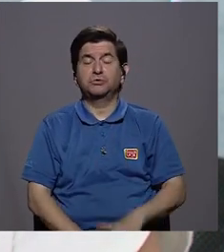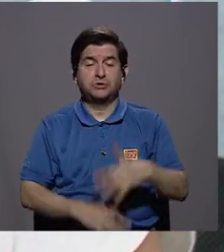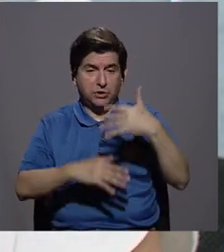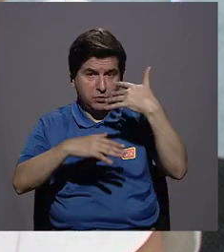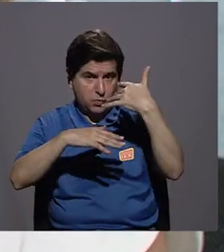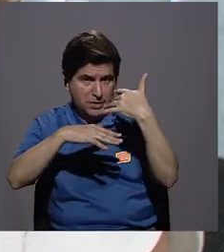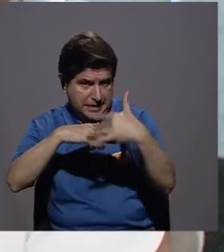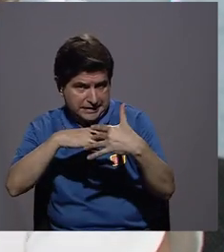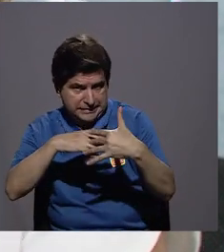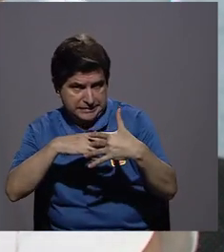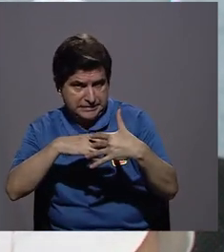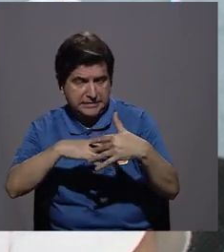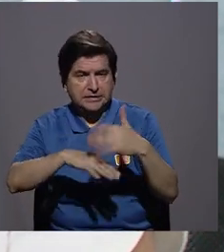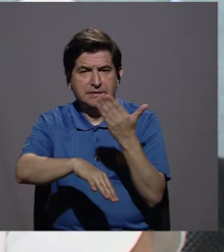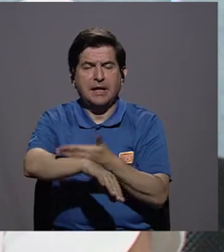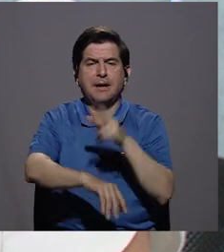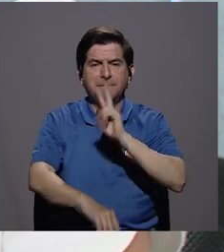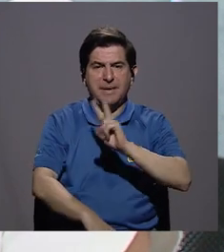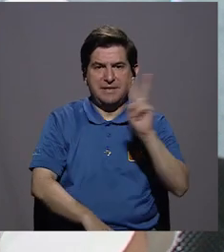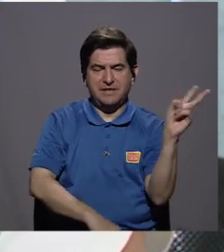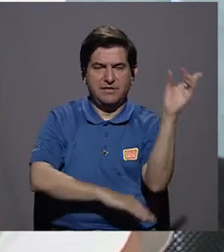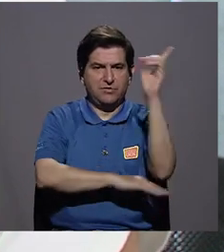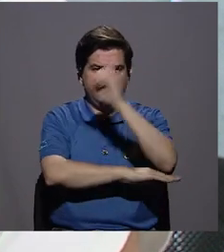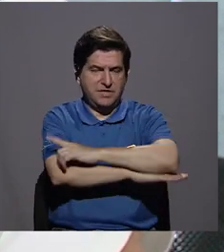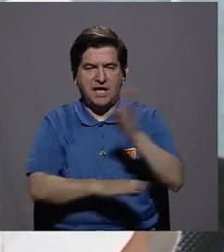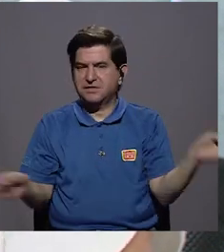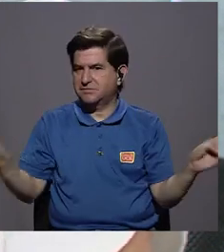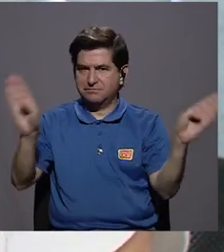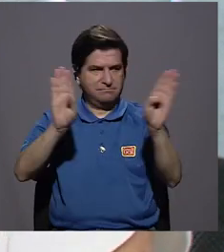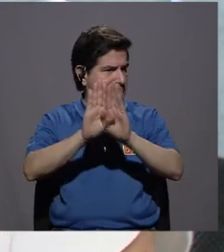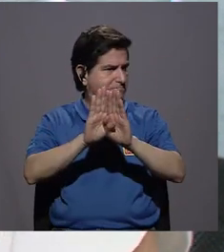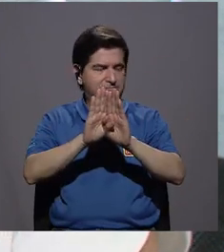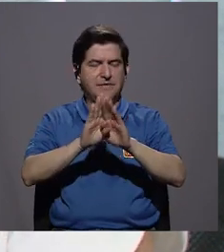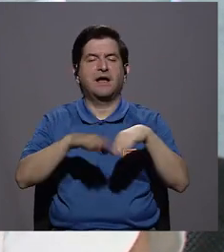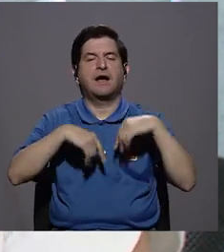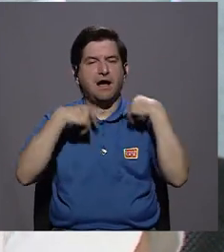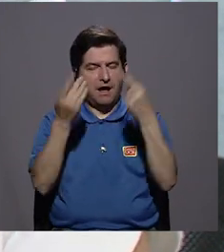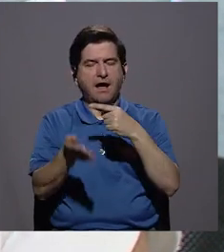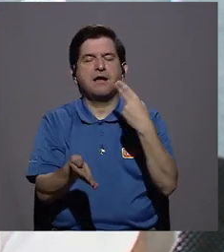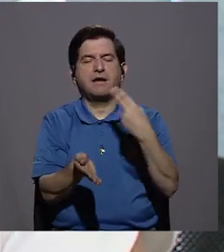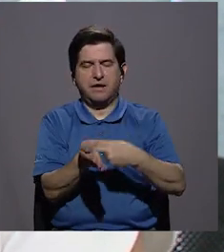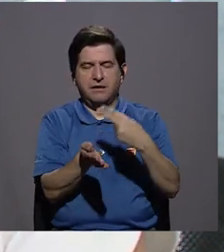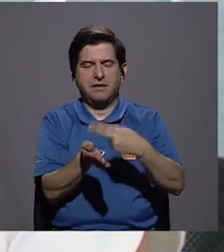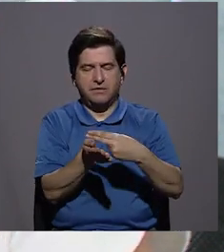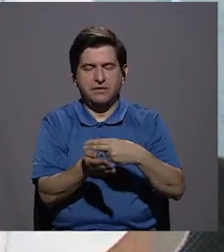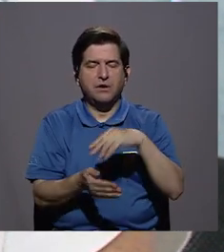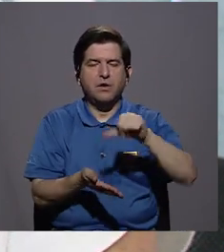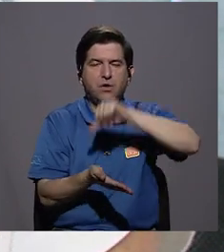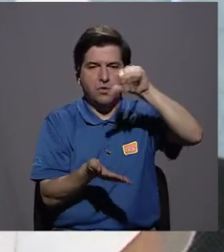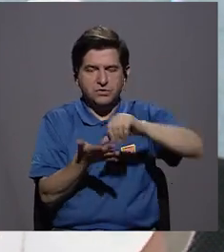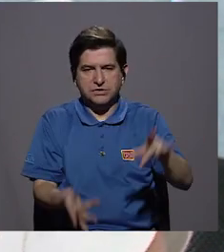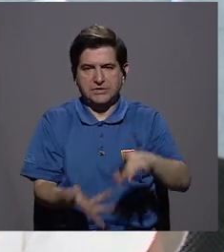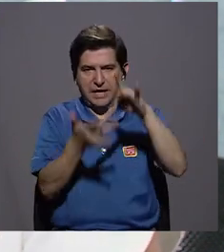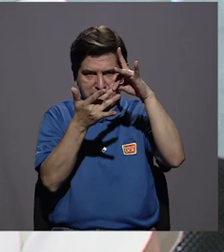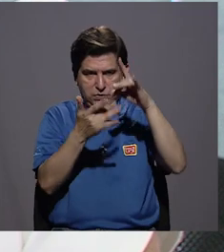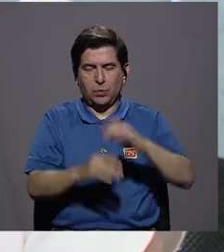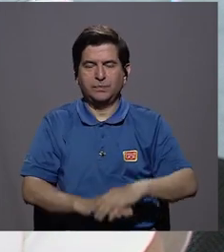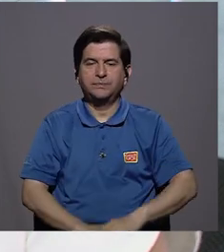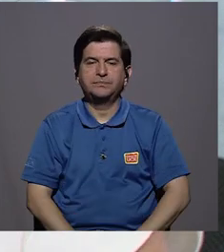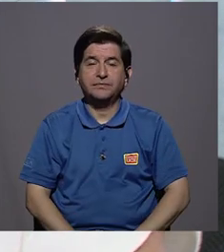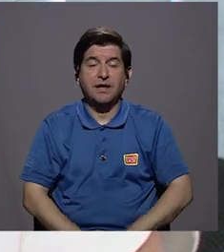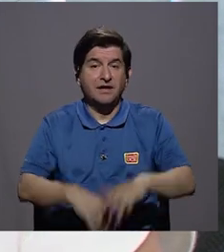tiene 22 días de no cicatrizar hay que acudir a un centro especializado. Eso no hay de otra.